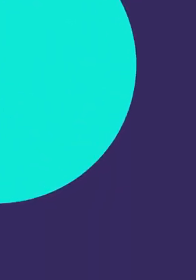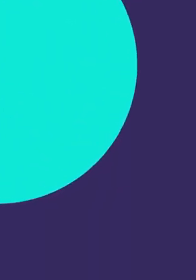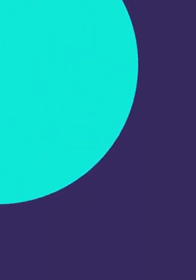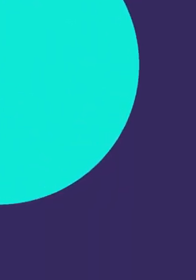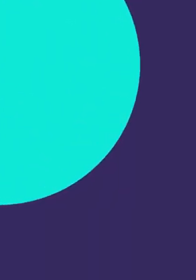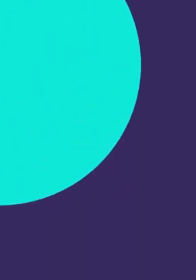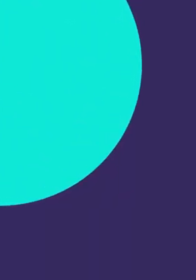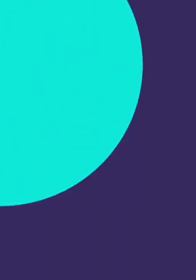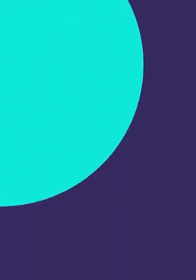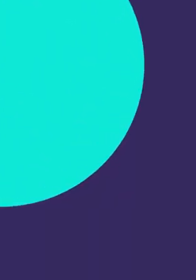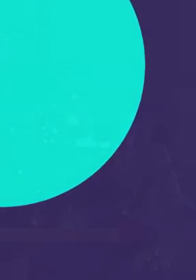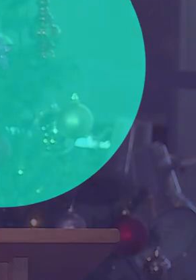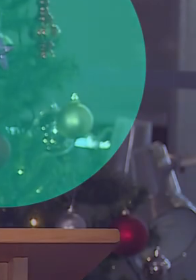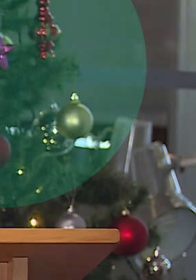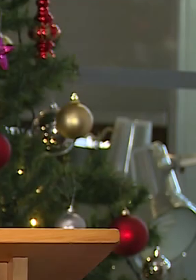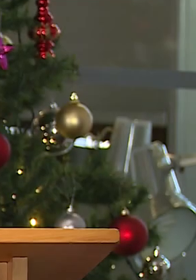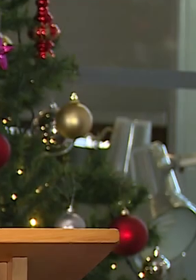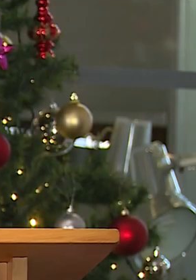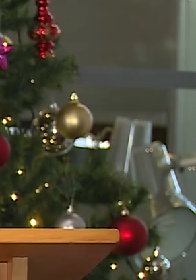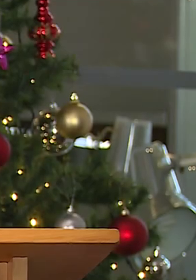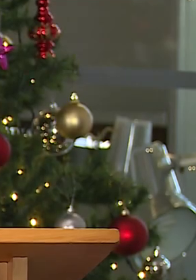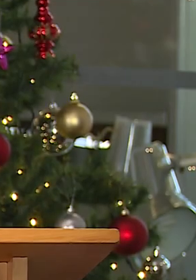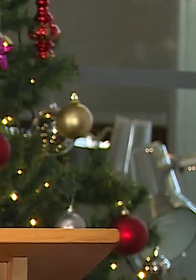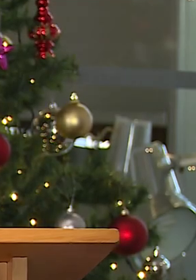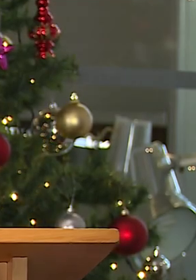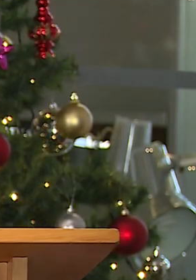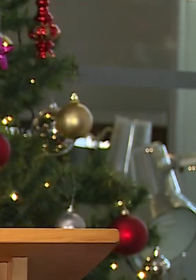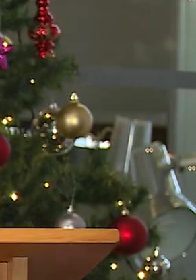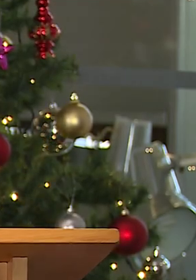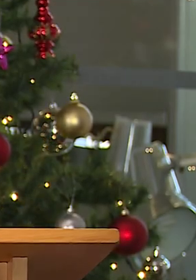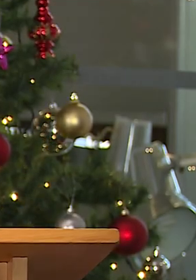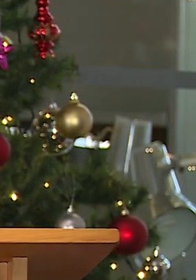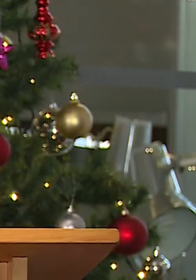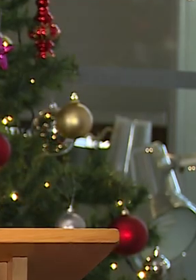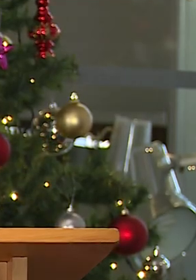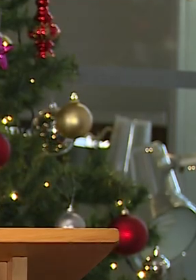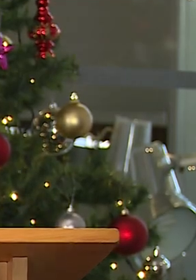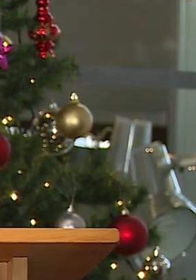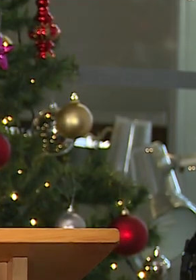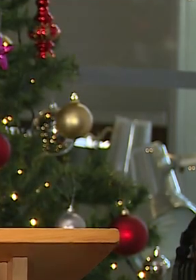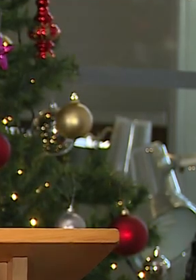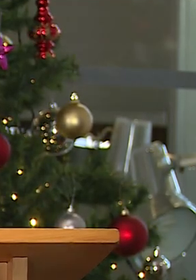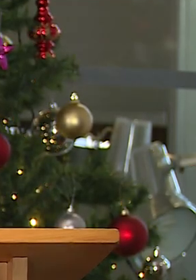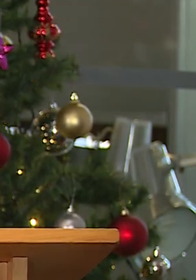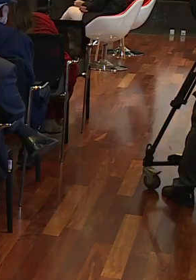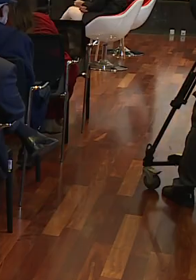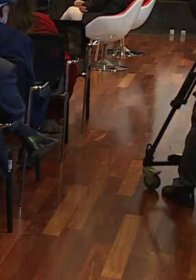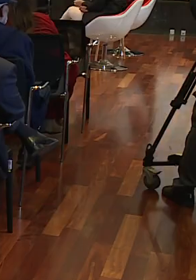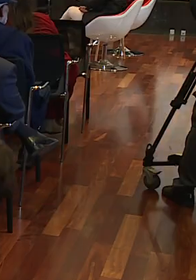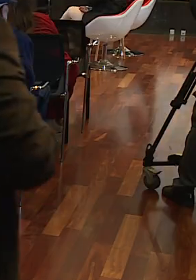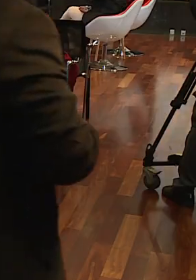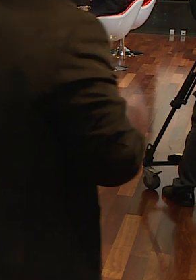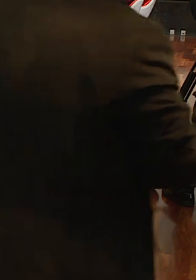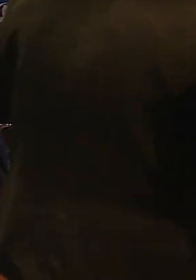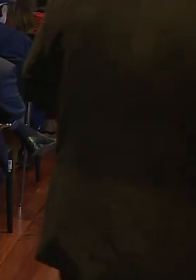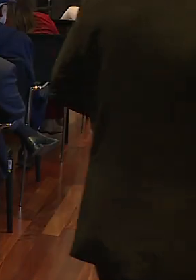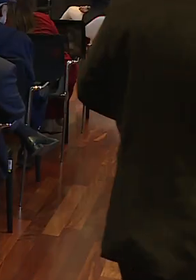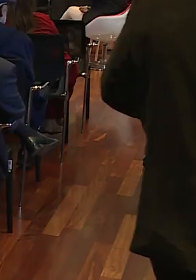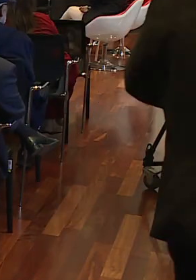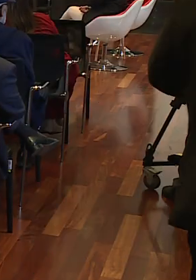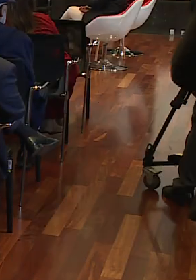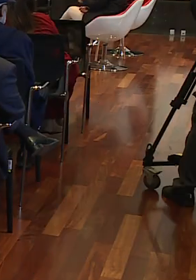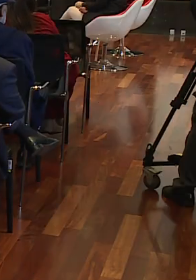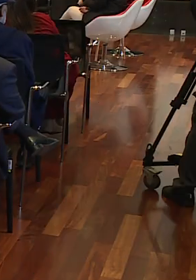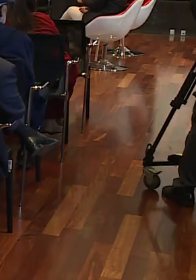Saludamos a quienes nos siguen a través de TV Senado por el canal de YouTube de la Cámara de Diputadas y Diputados y por la transmisión vía